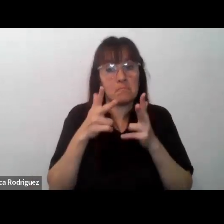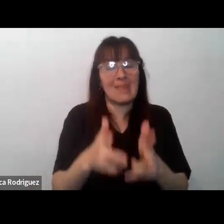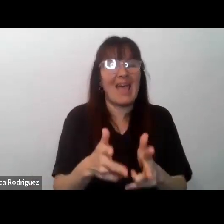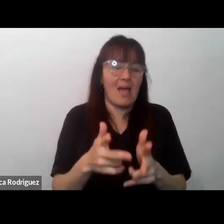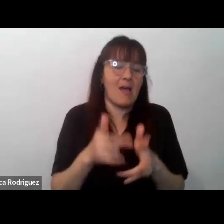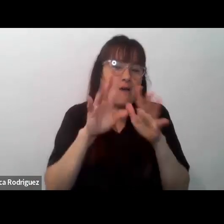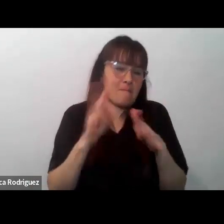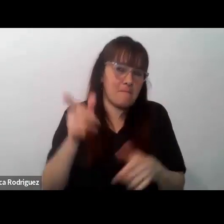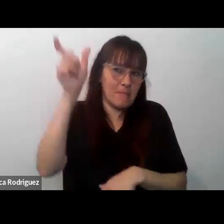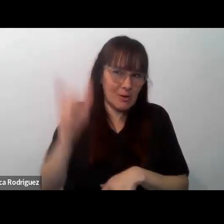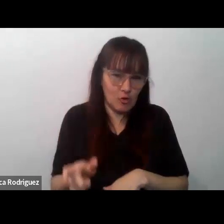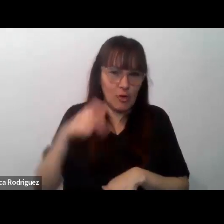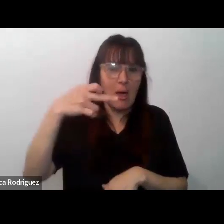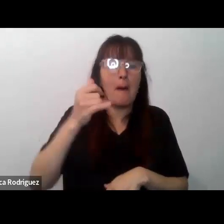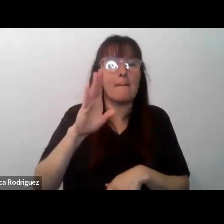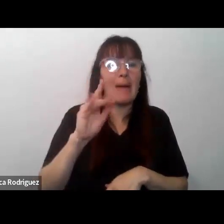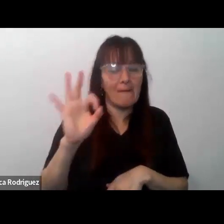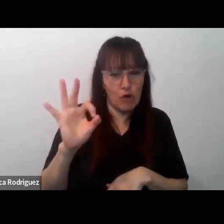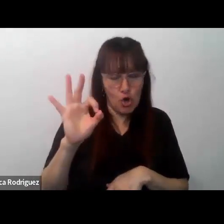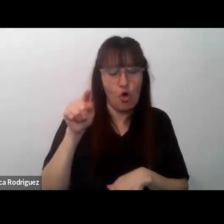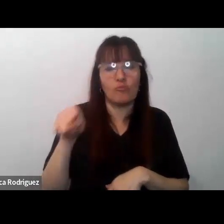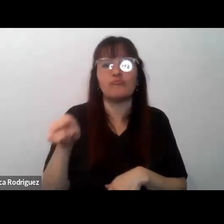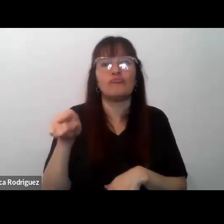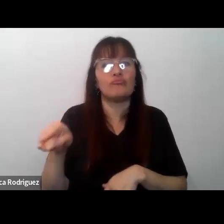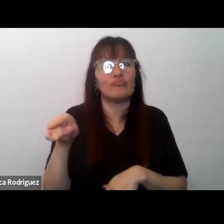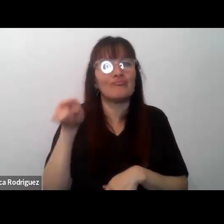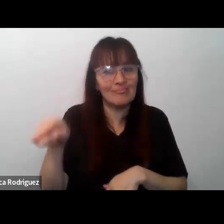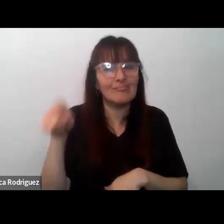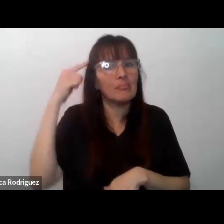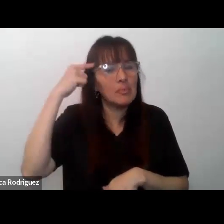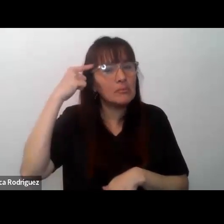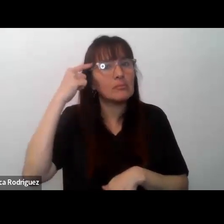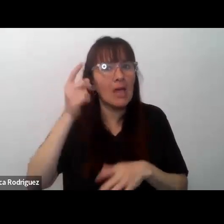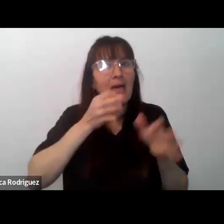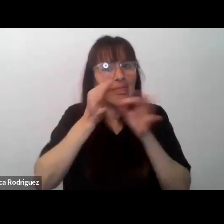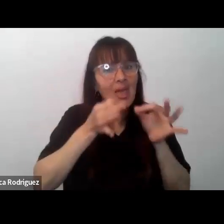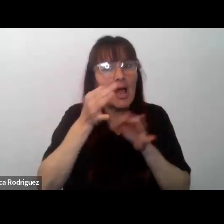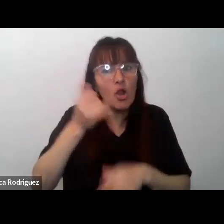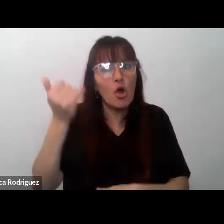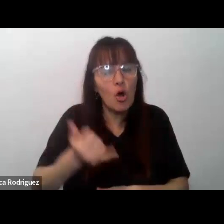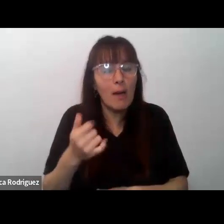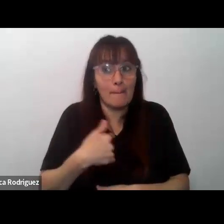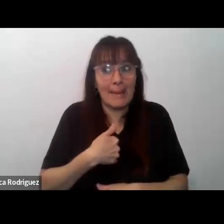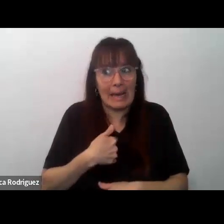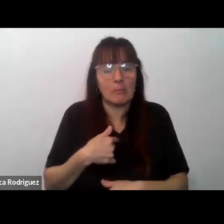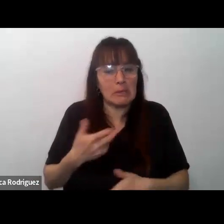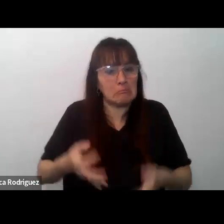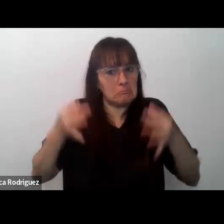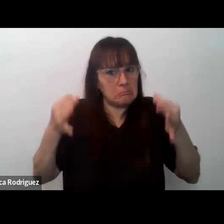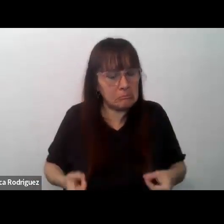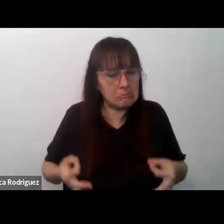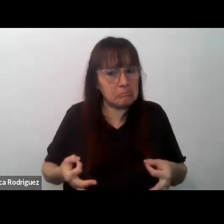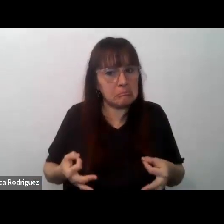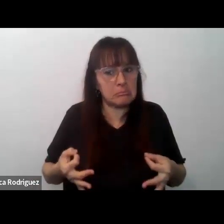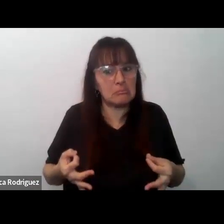era su vecino y que tiene una concepción del diálogo que para mí es realmente muy pertinente